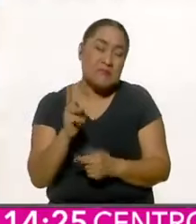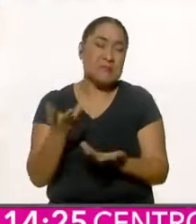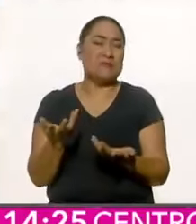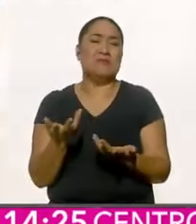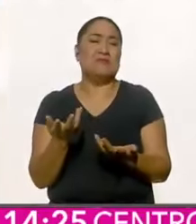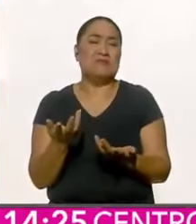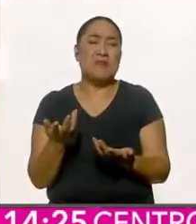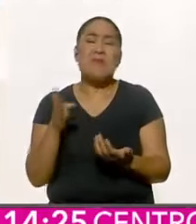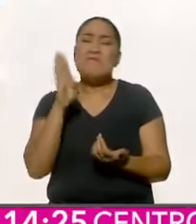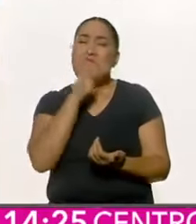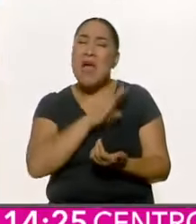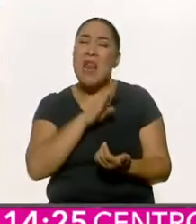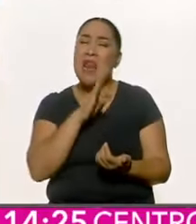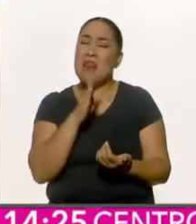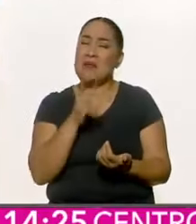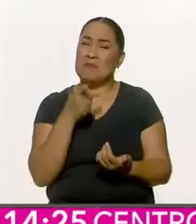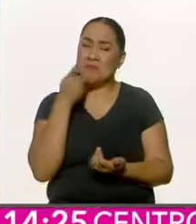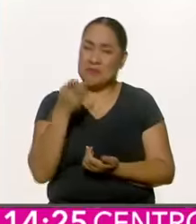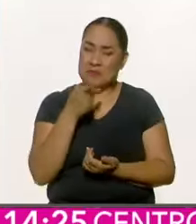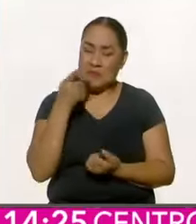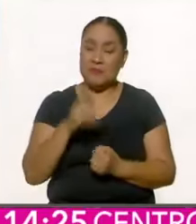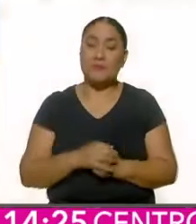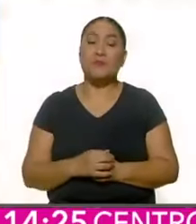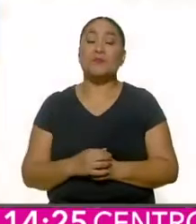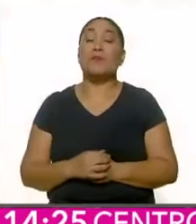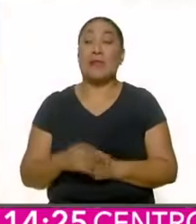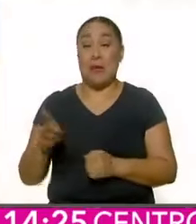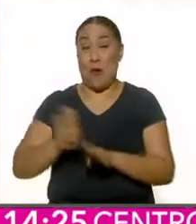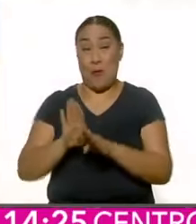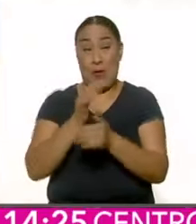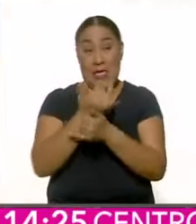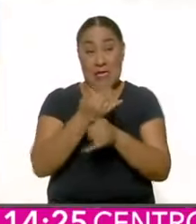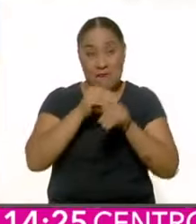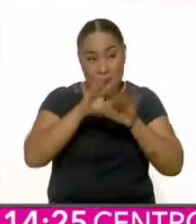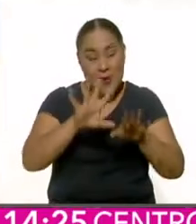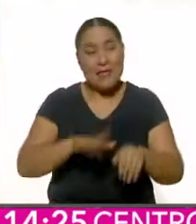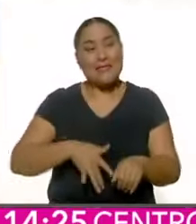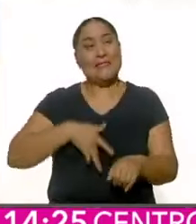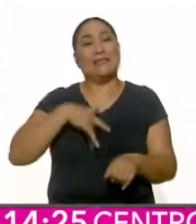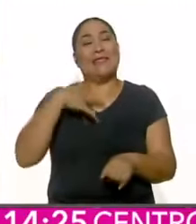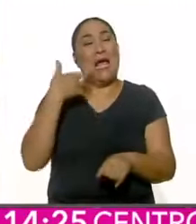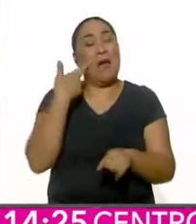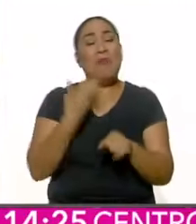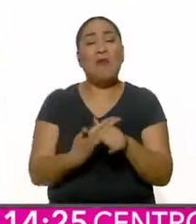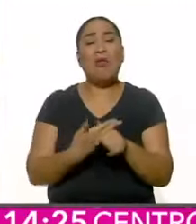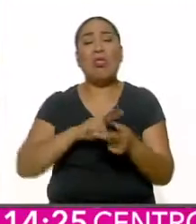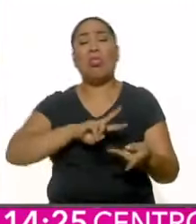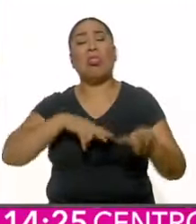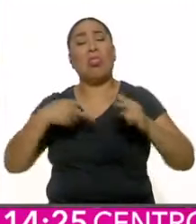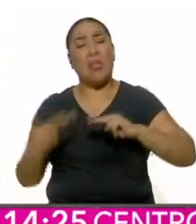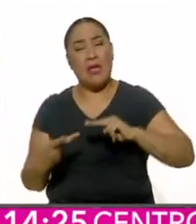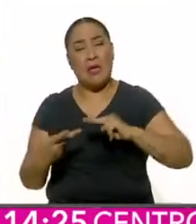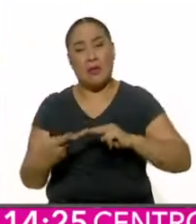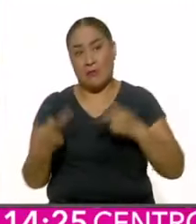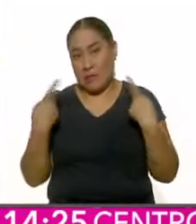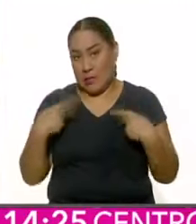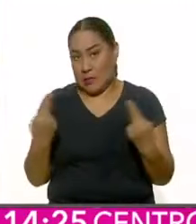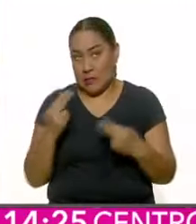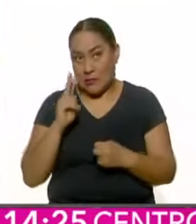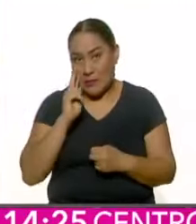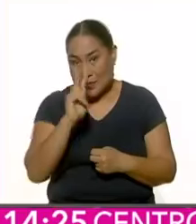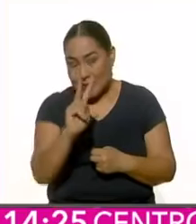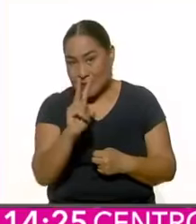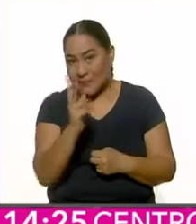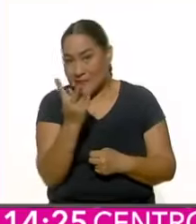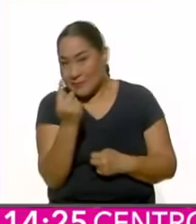totalmente fallido. Más que informar, conmover y comprometer a las y los ciudadanos que